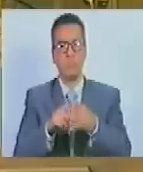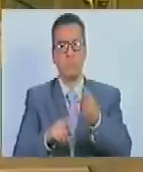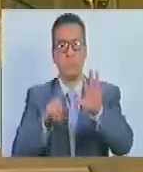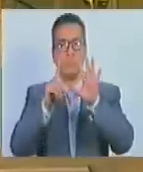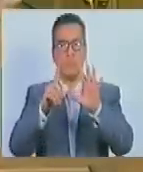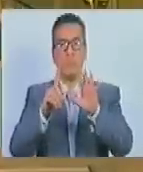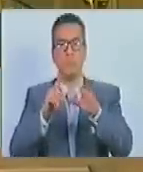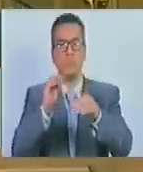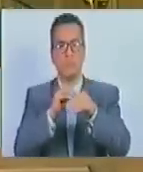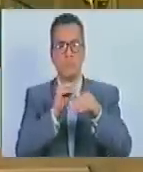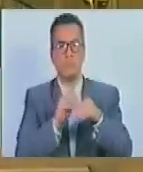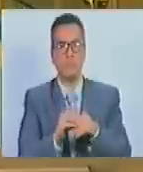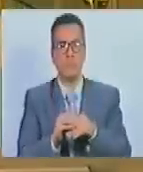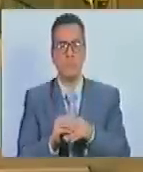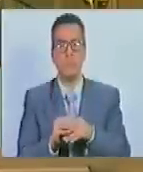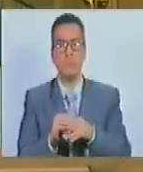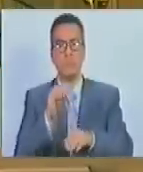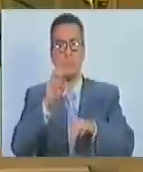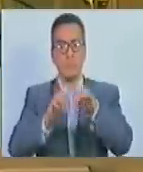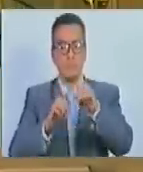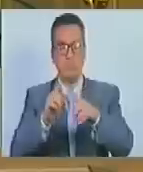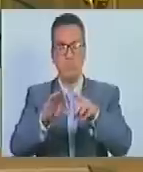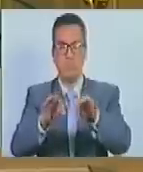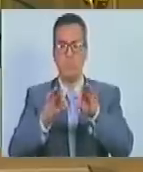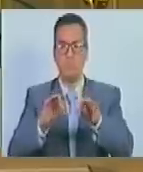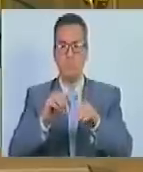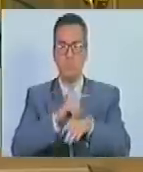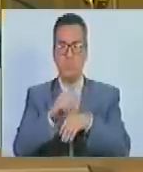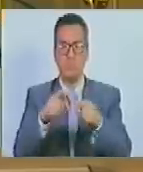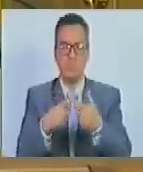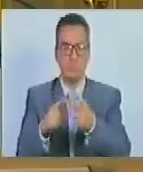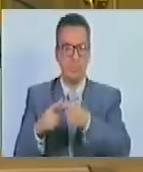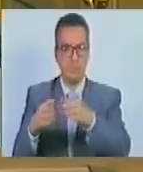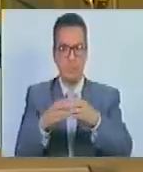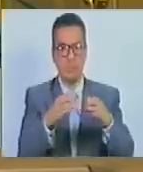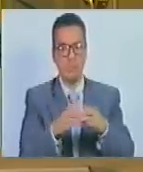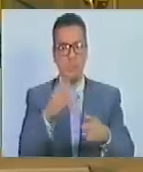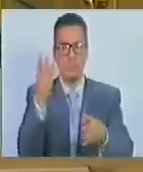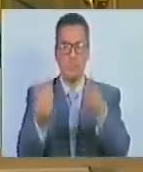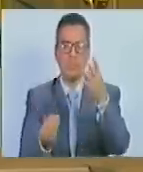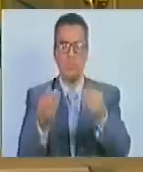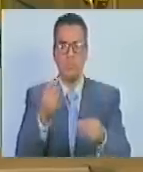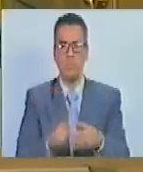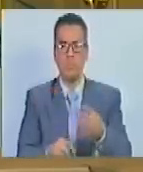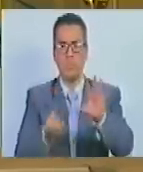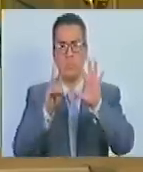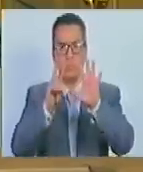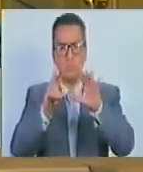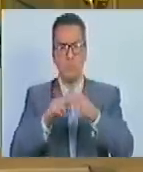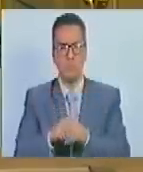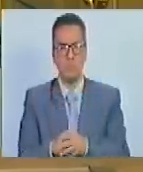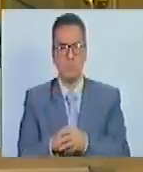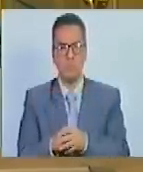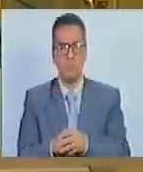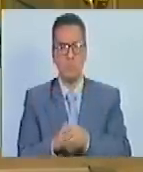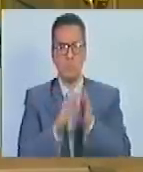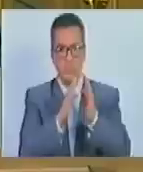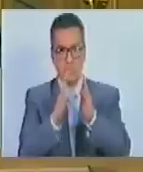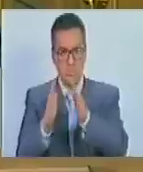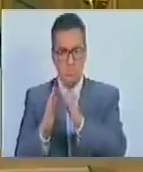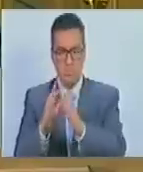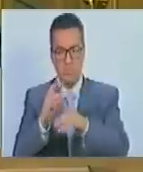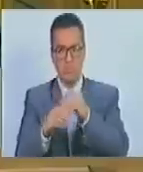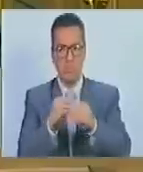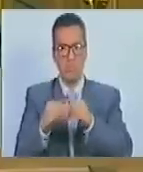convocar para los asuntos de interés común a las demás unidades del consejo comunal siete coordinar la